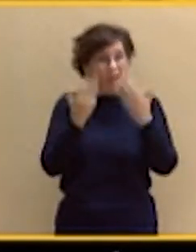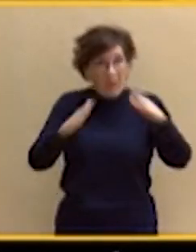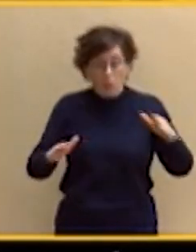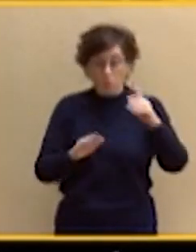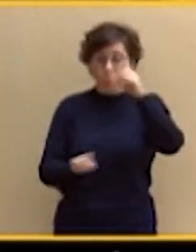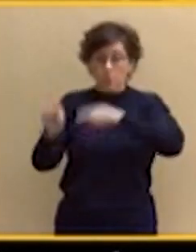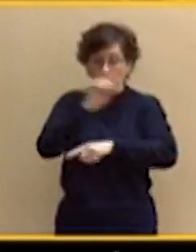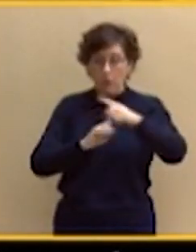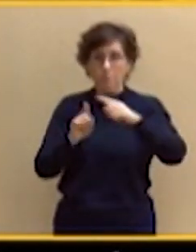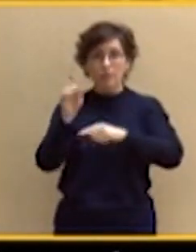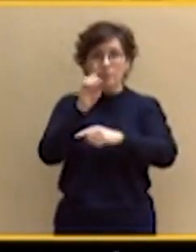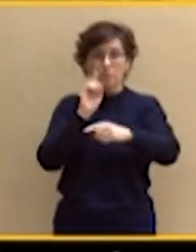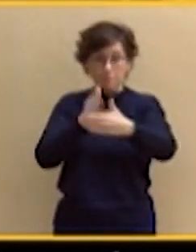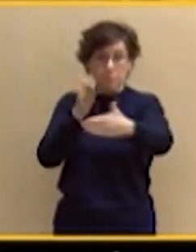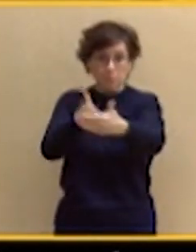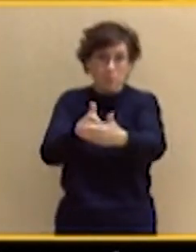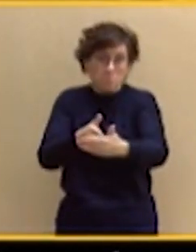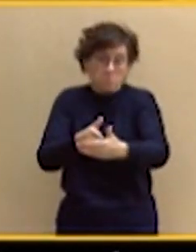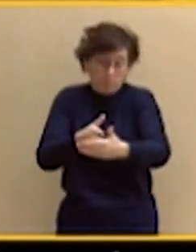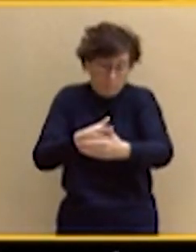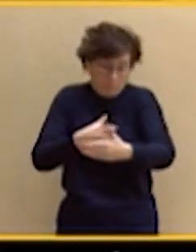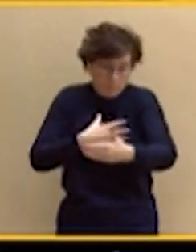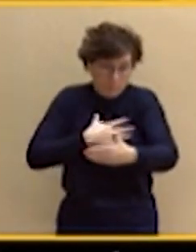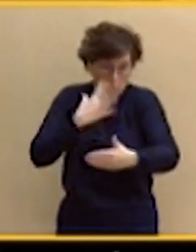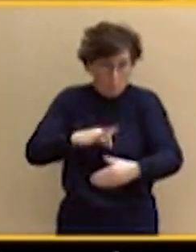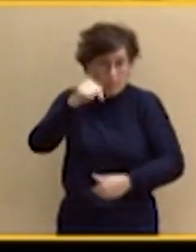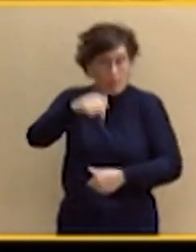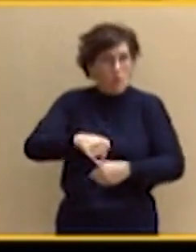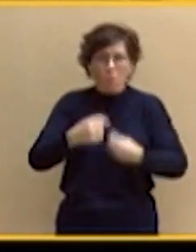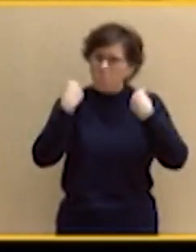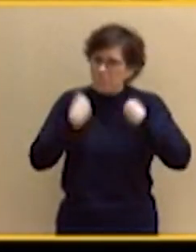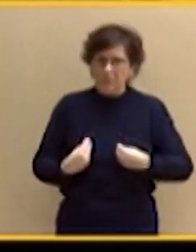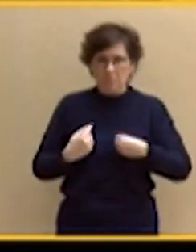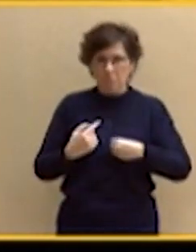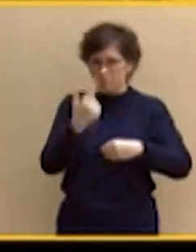como hipotéticamente pudieran pasar en el día de hoy, necesitemos resolver.